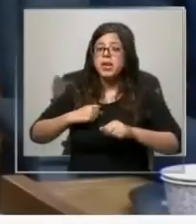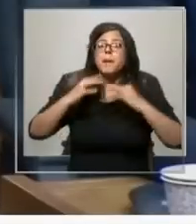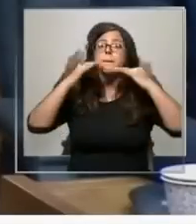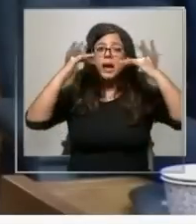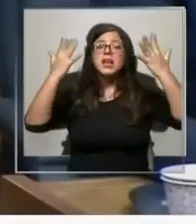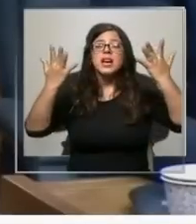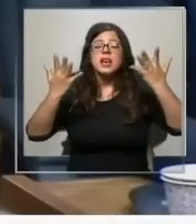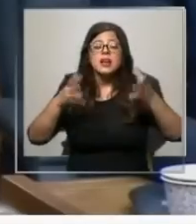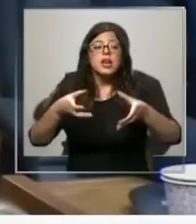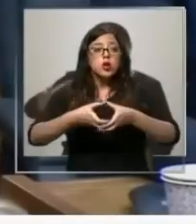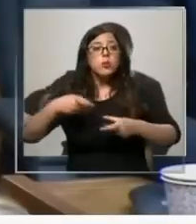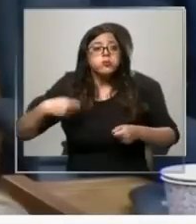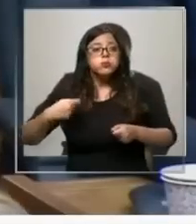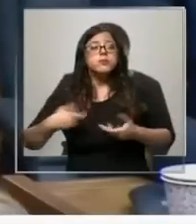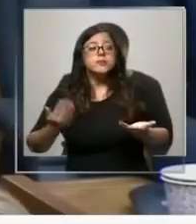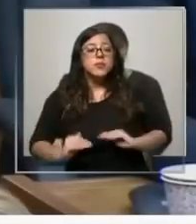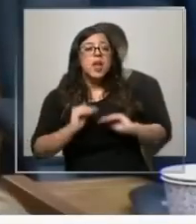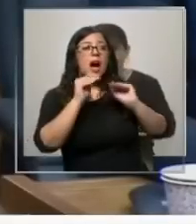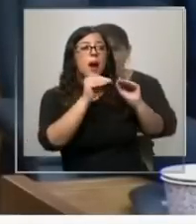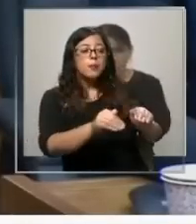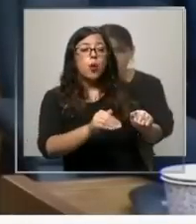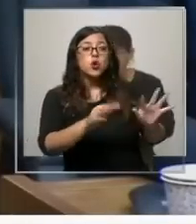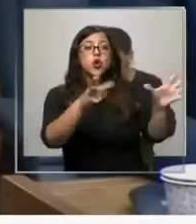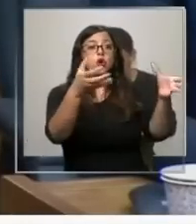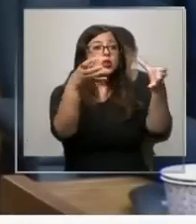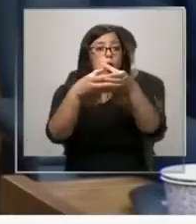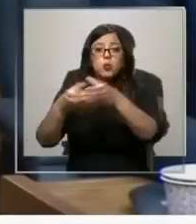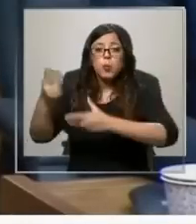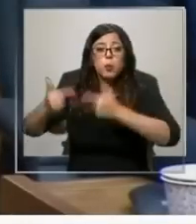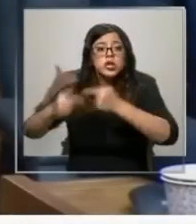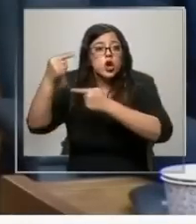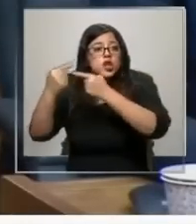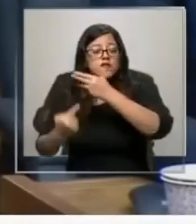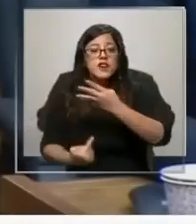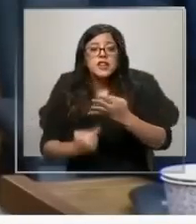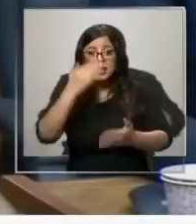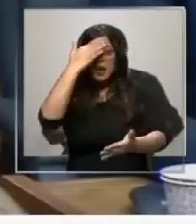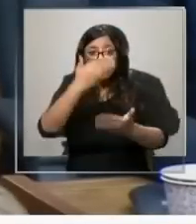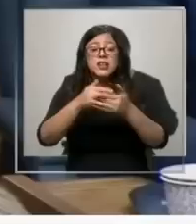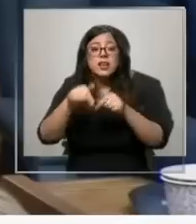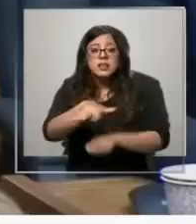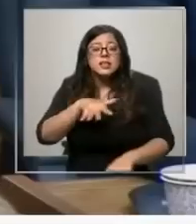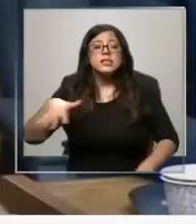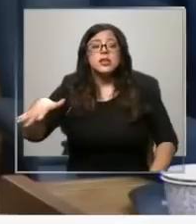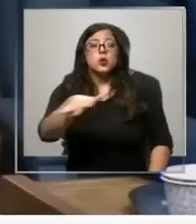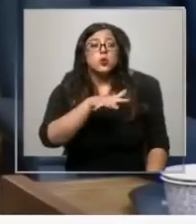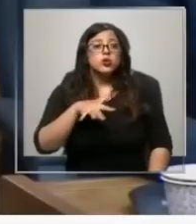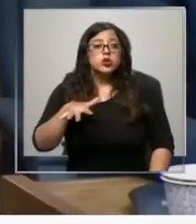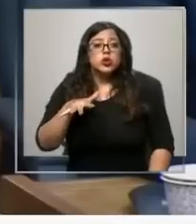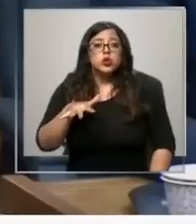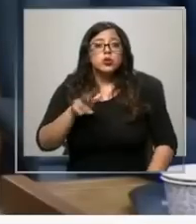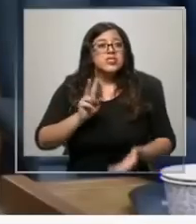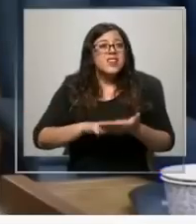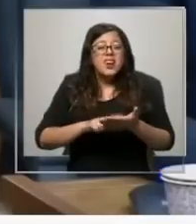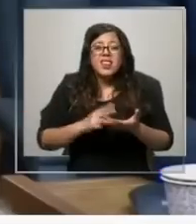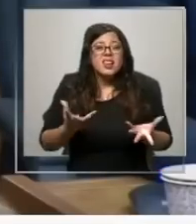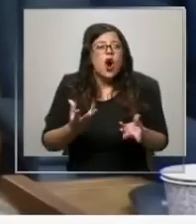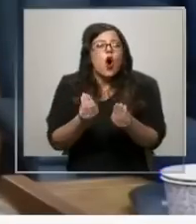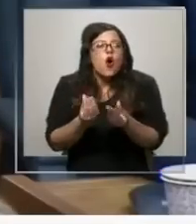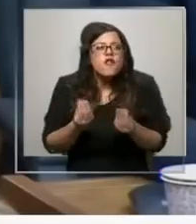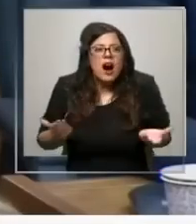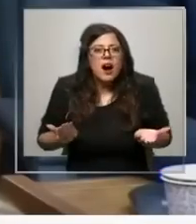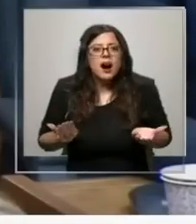que el Senado hoy día solidariza en pleno de todas las bancadas frente a este acto realmente cobarde,